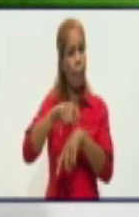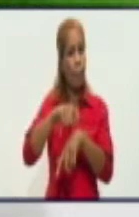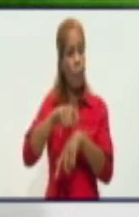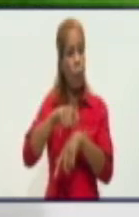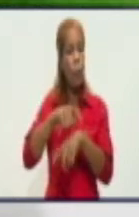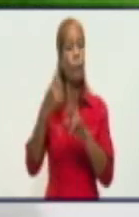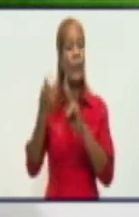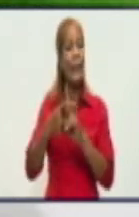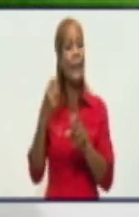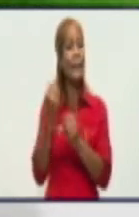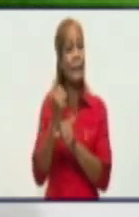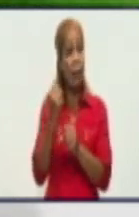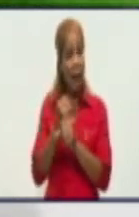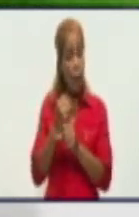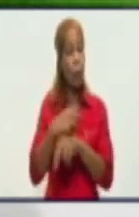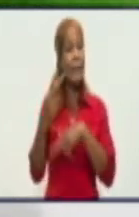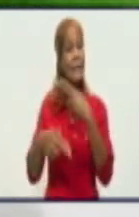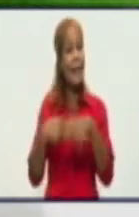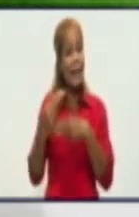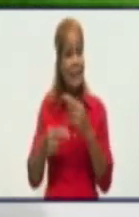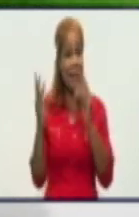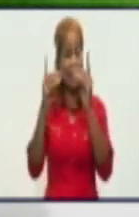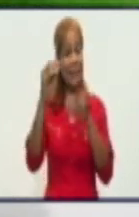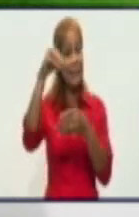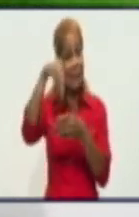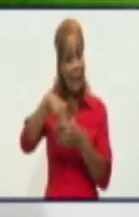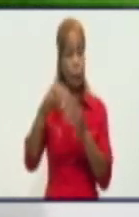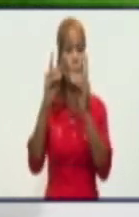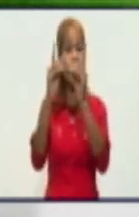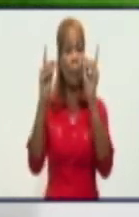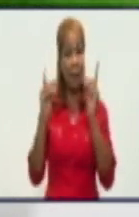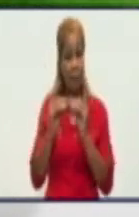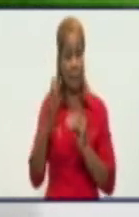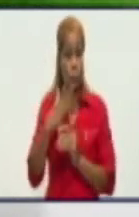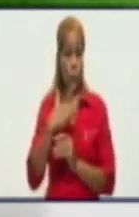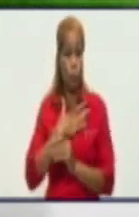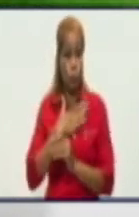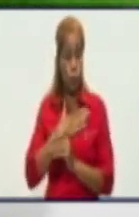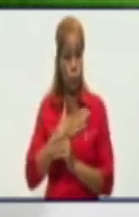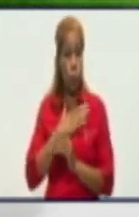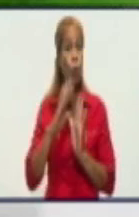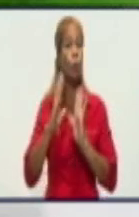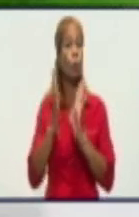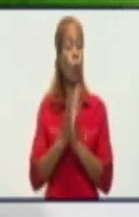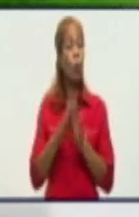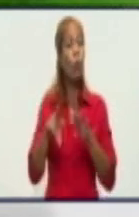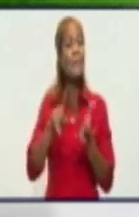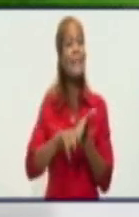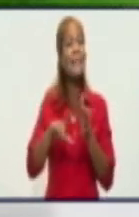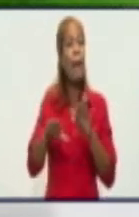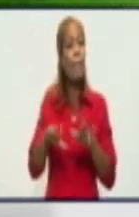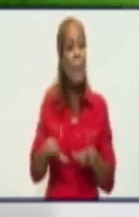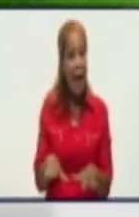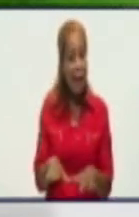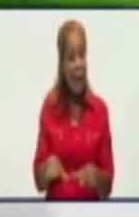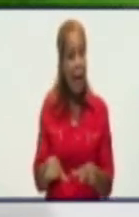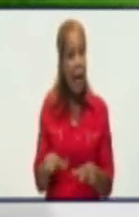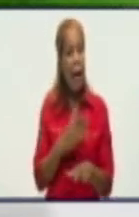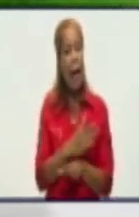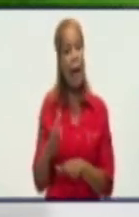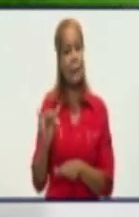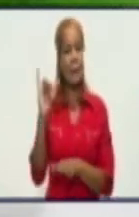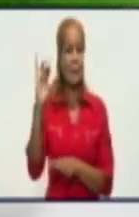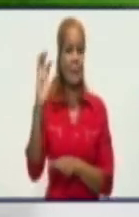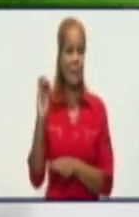que se realizan en nuestras oficinas están sufriendo en este momento una paralización por 60 días hábiles, esto